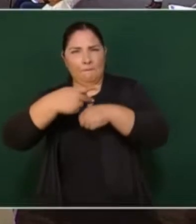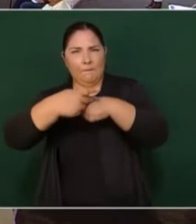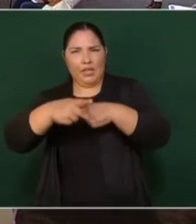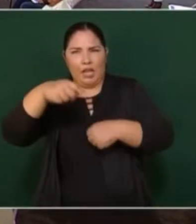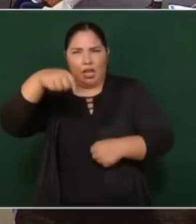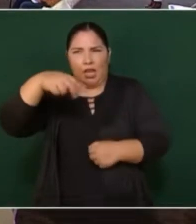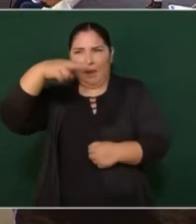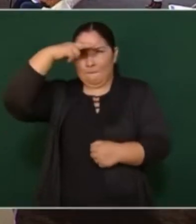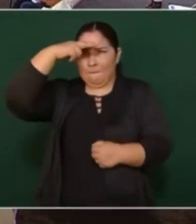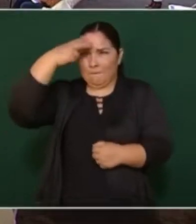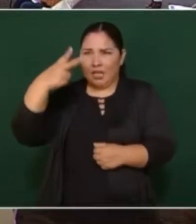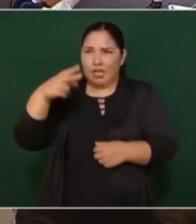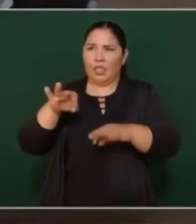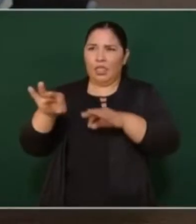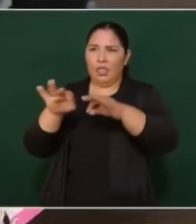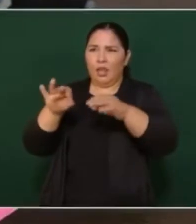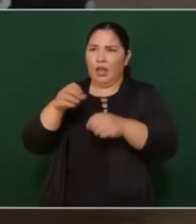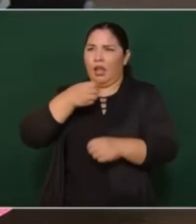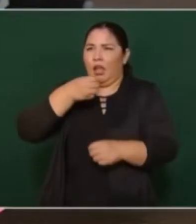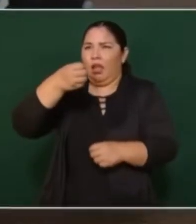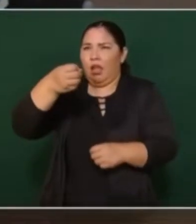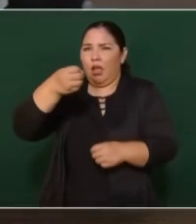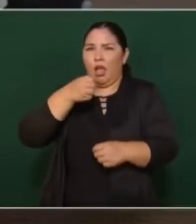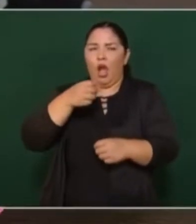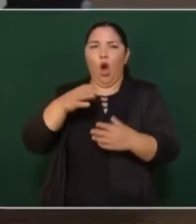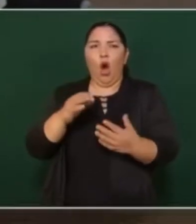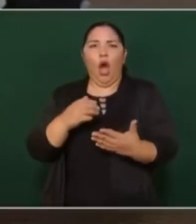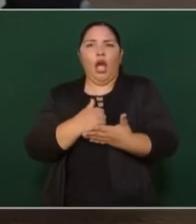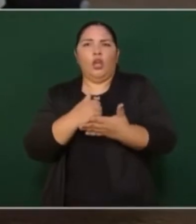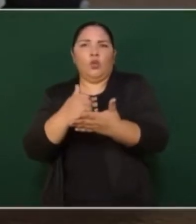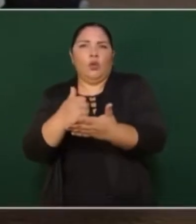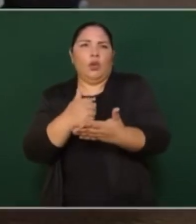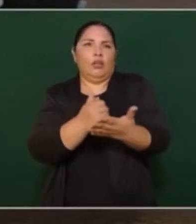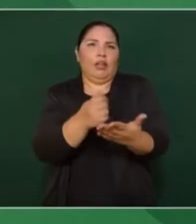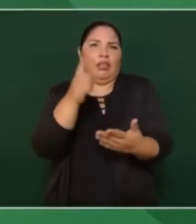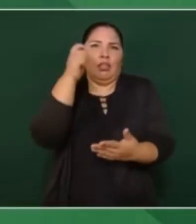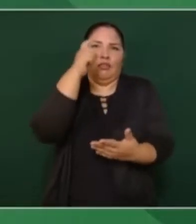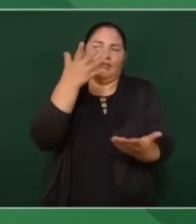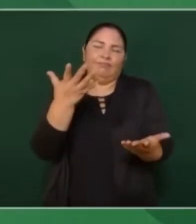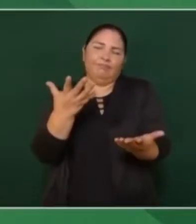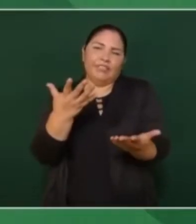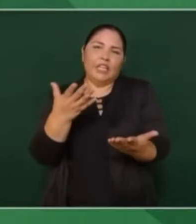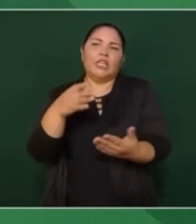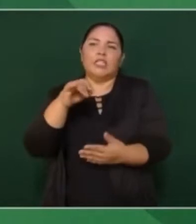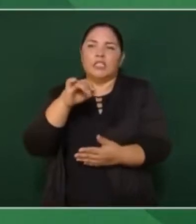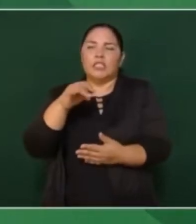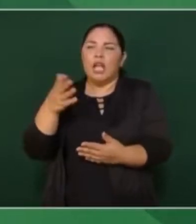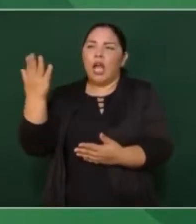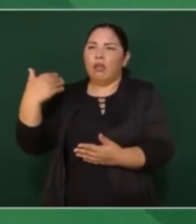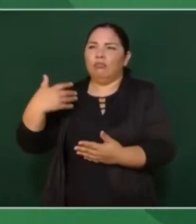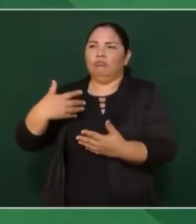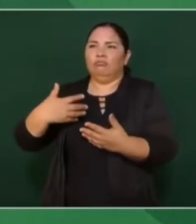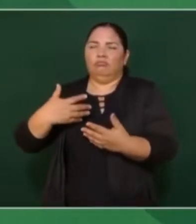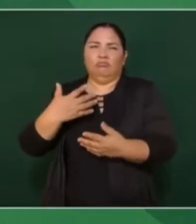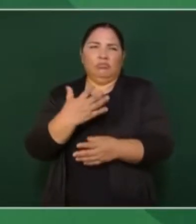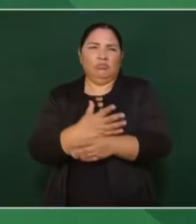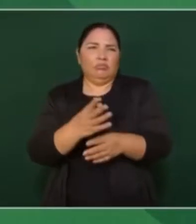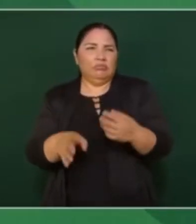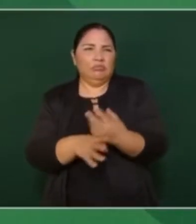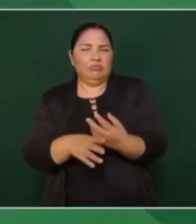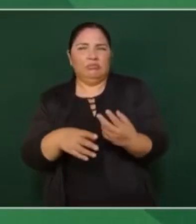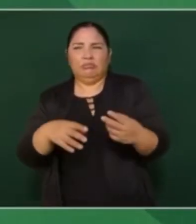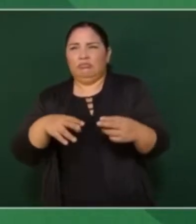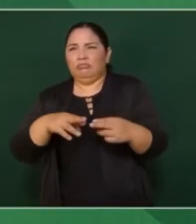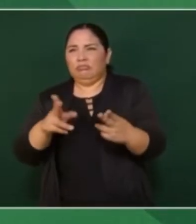ser periodista o activista social. Sí, porque se descompuso mucho también, esa es otra cuestión